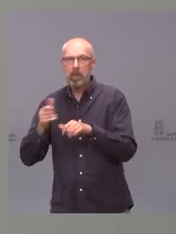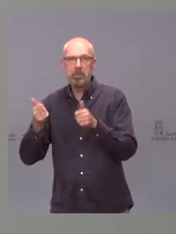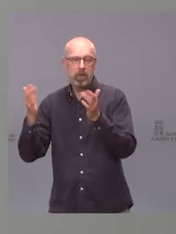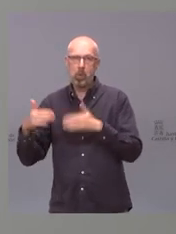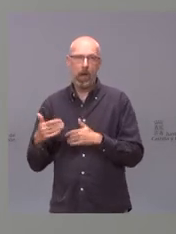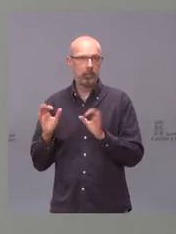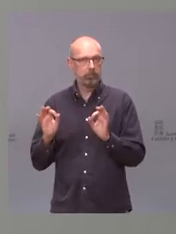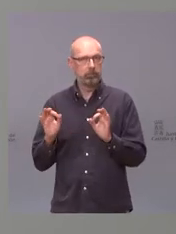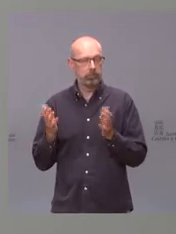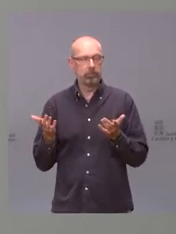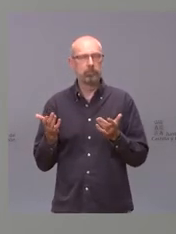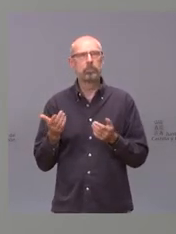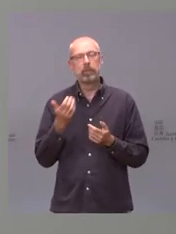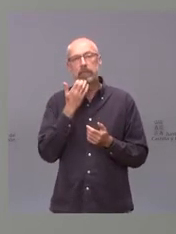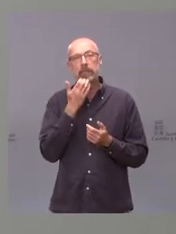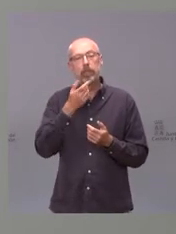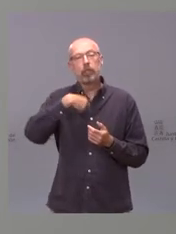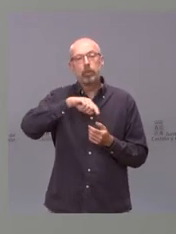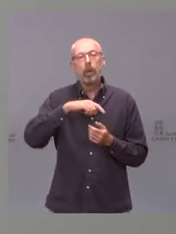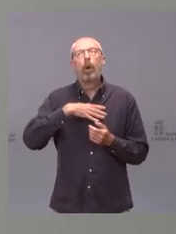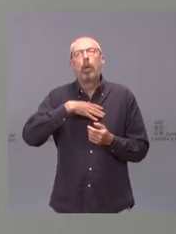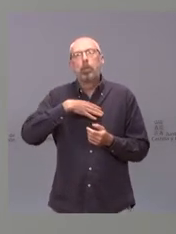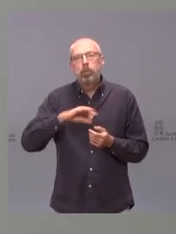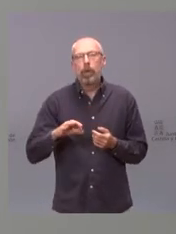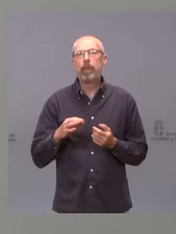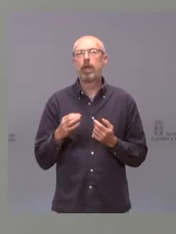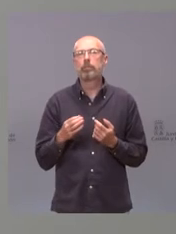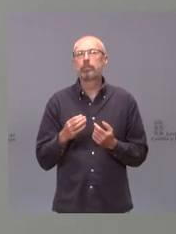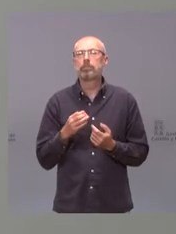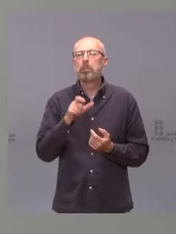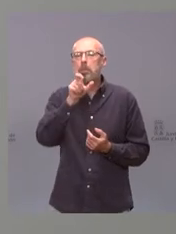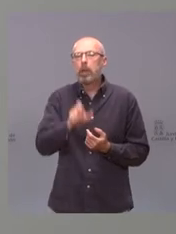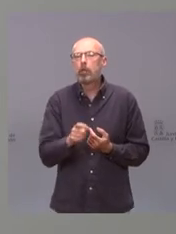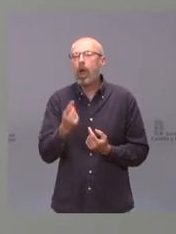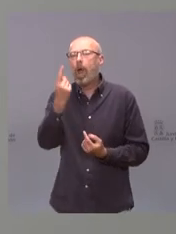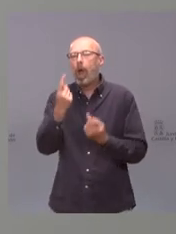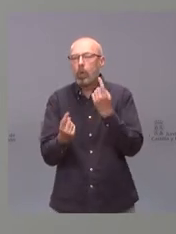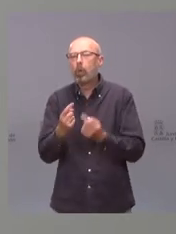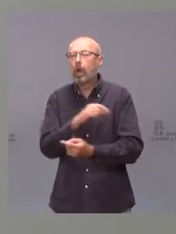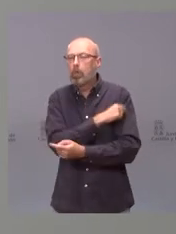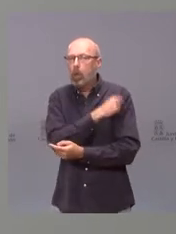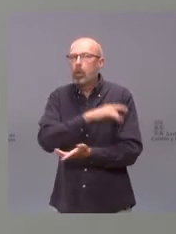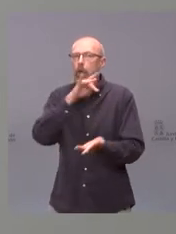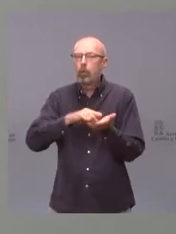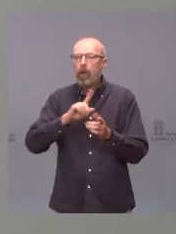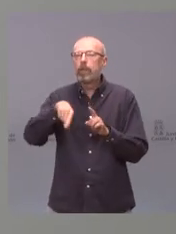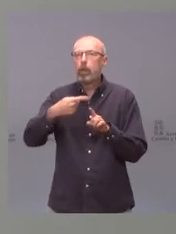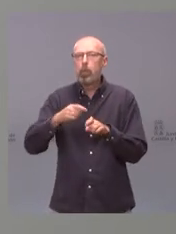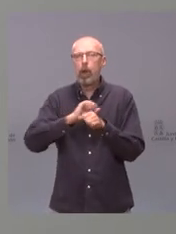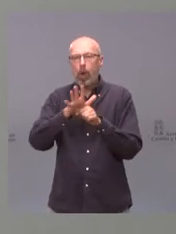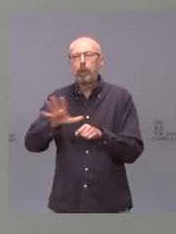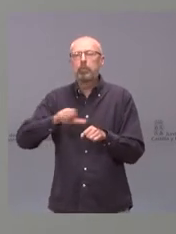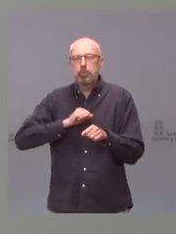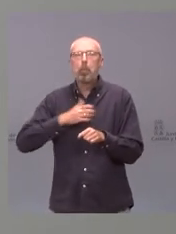viendo que puede haber alguna persona que después de estar vacunada tenga el coronavirus puede existir porque no podemos olvidar